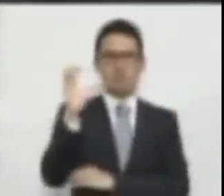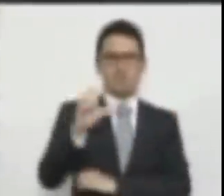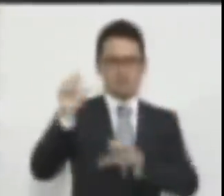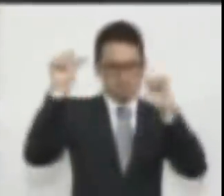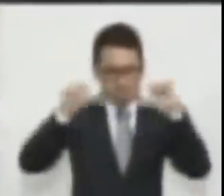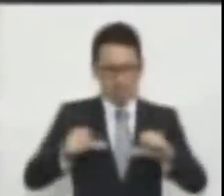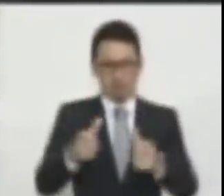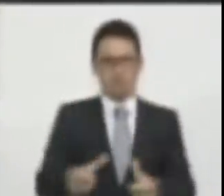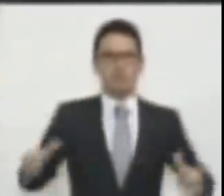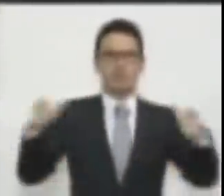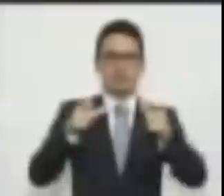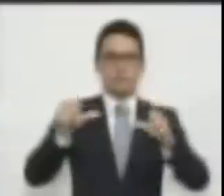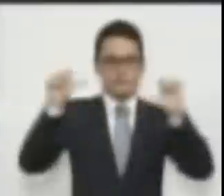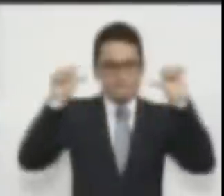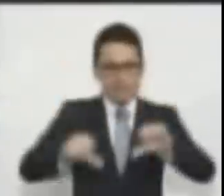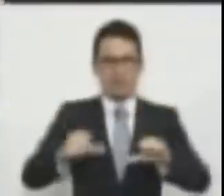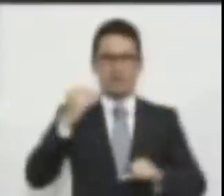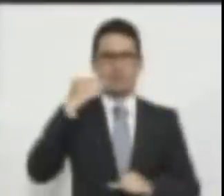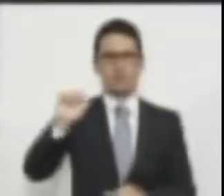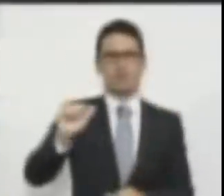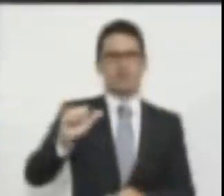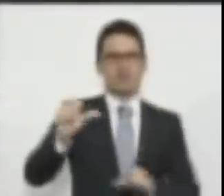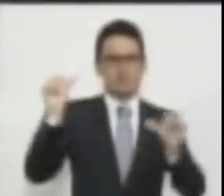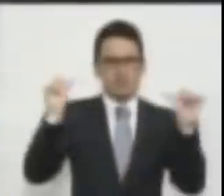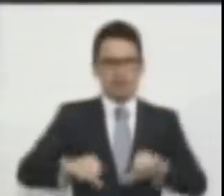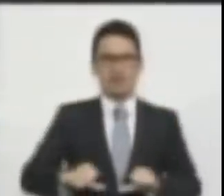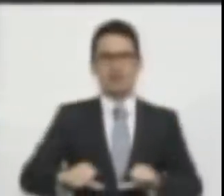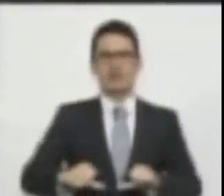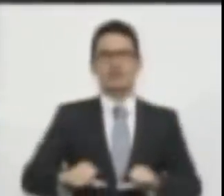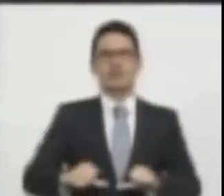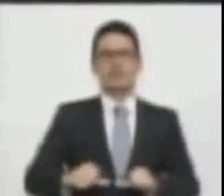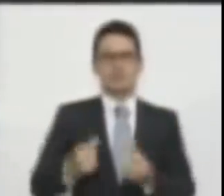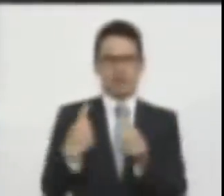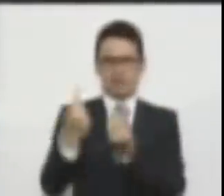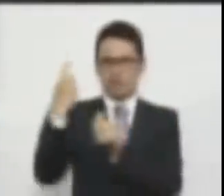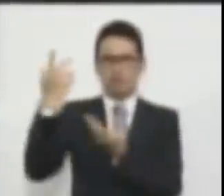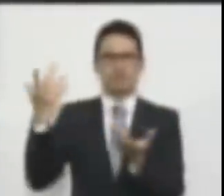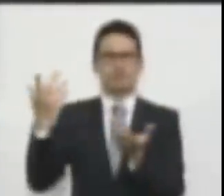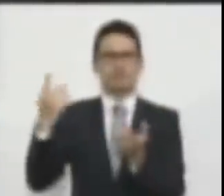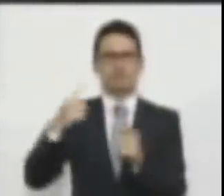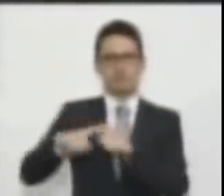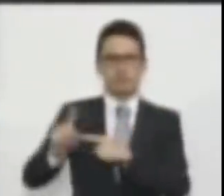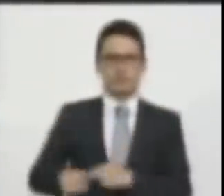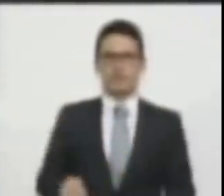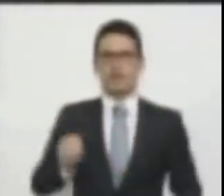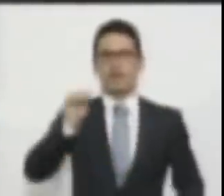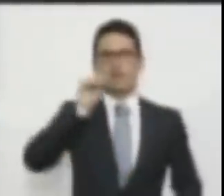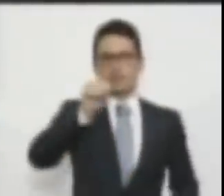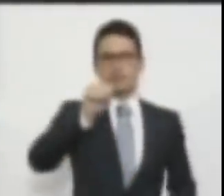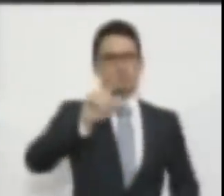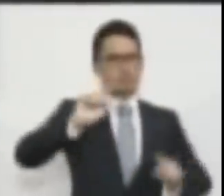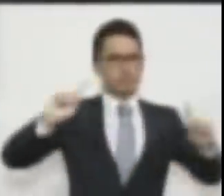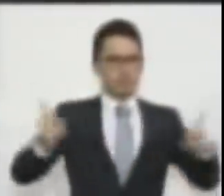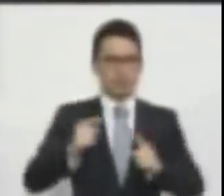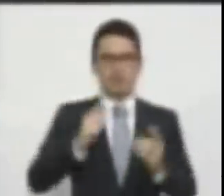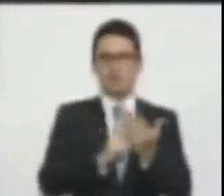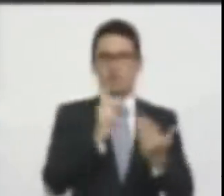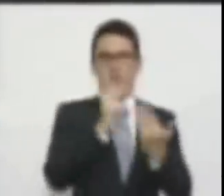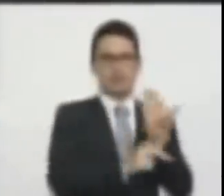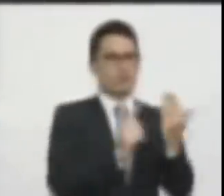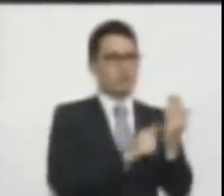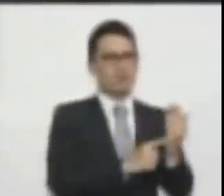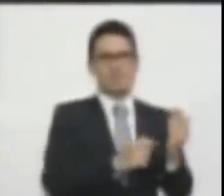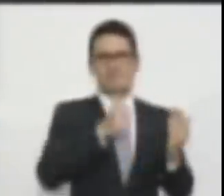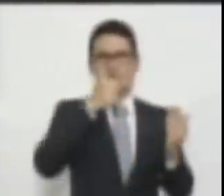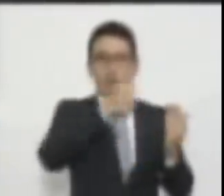congreso malo para la mujer malo para los partidos en definitiva señor presidente porque este proyecto no